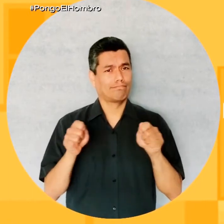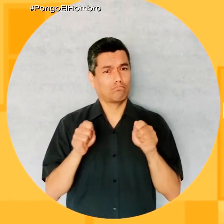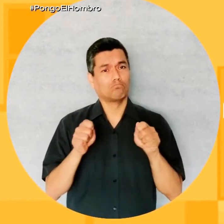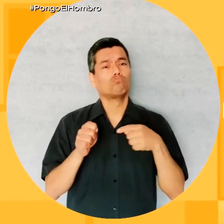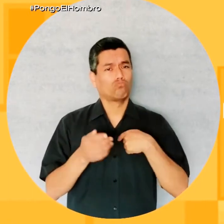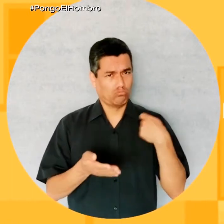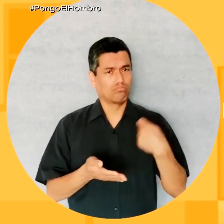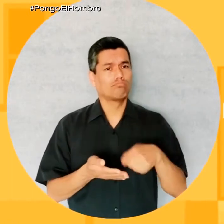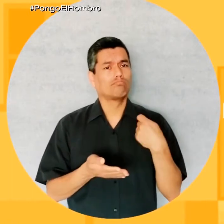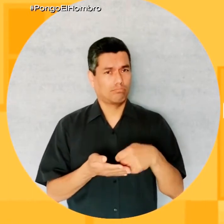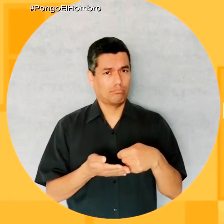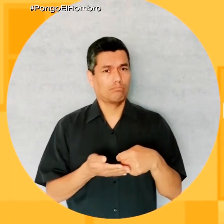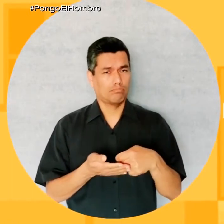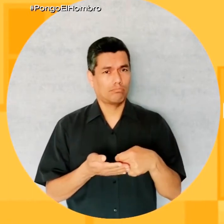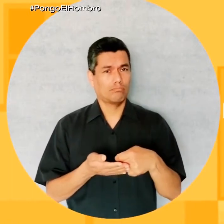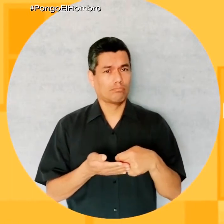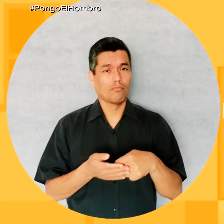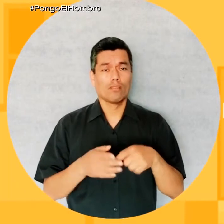Pagaré con efectivo.